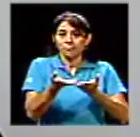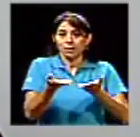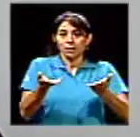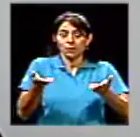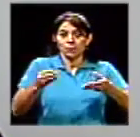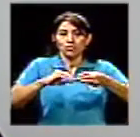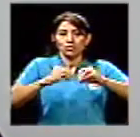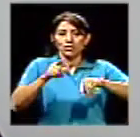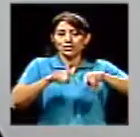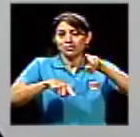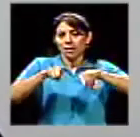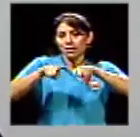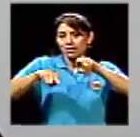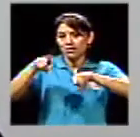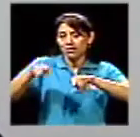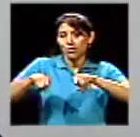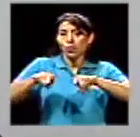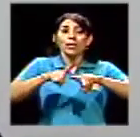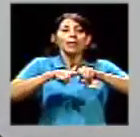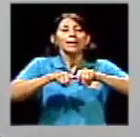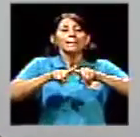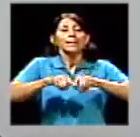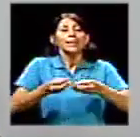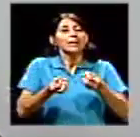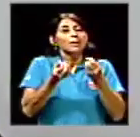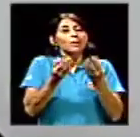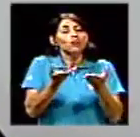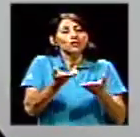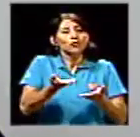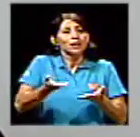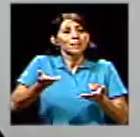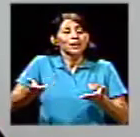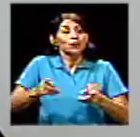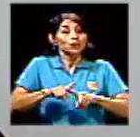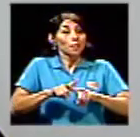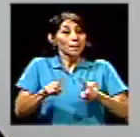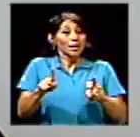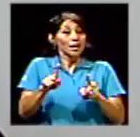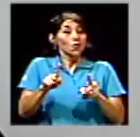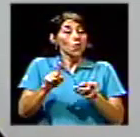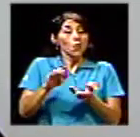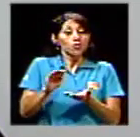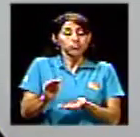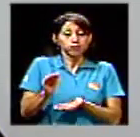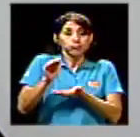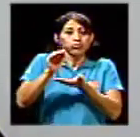de muchos elementos, pero el demuestro, pero el un elemento fundamental.